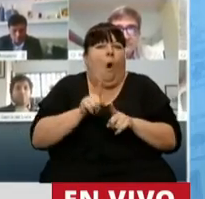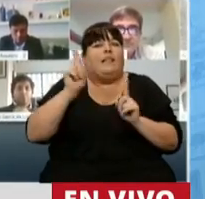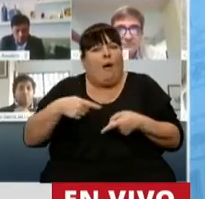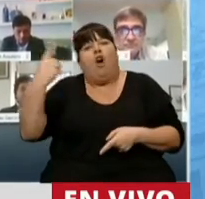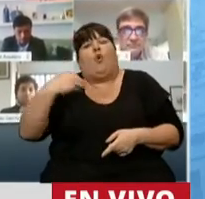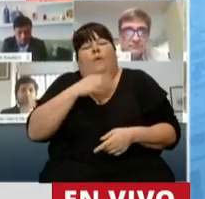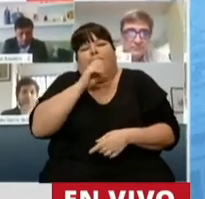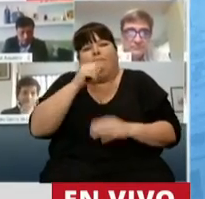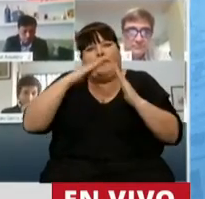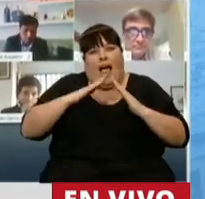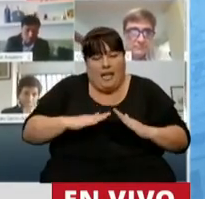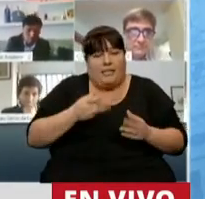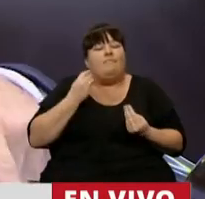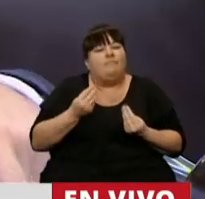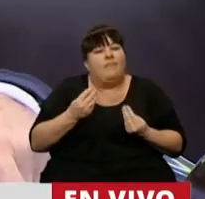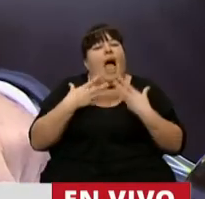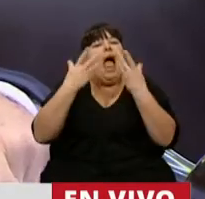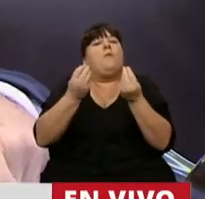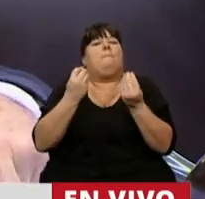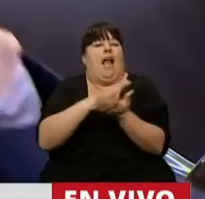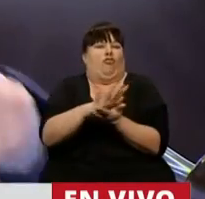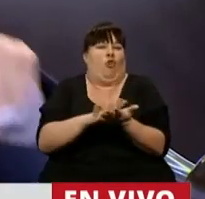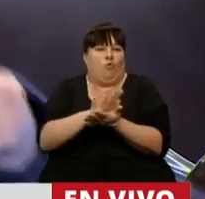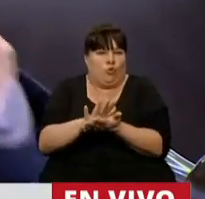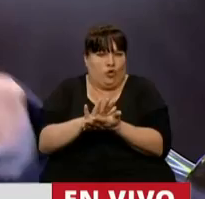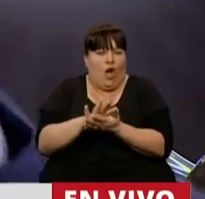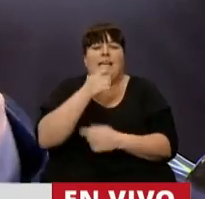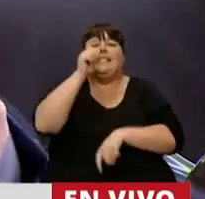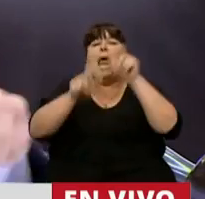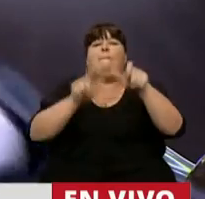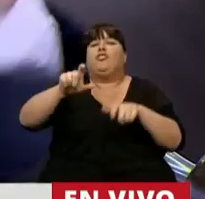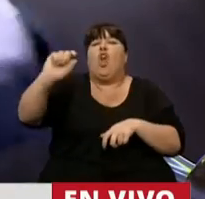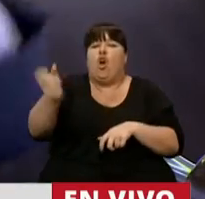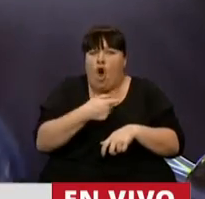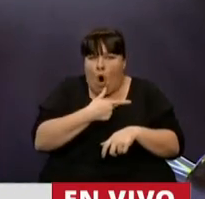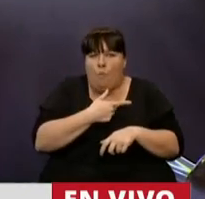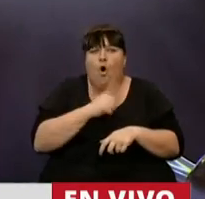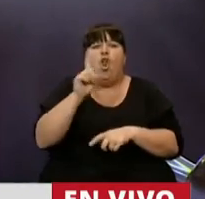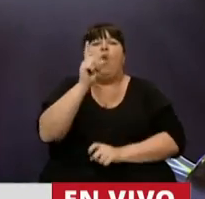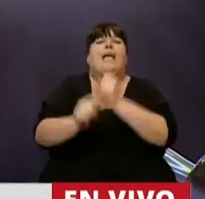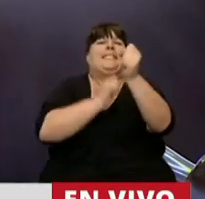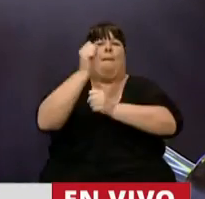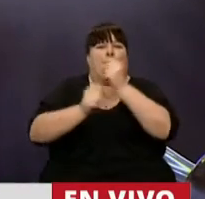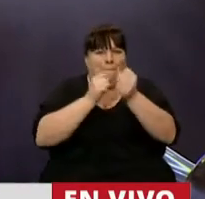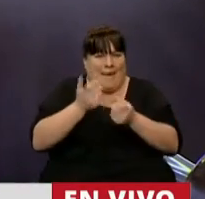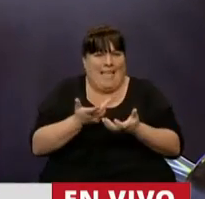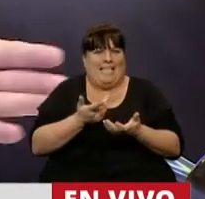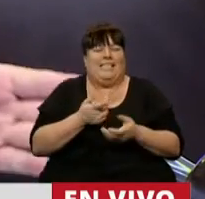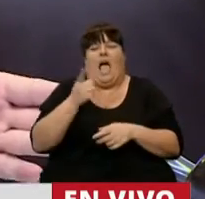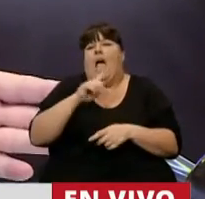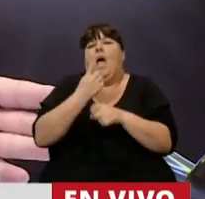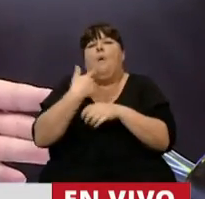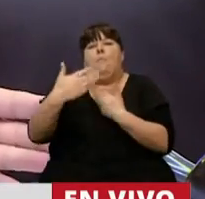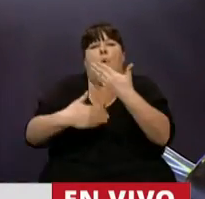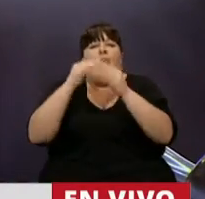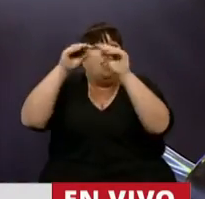voluntaria, es que le estamos dando una solución. Aquel ciudadano común que no tiene una empresa, que se pueda someter a un